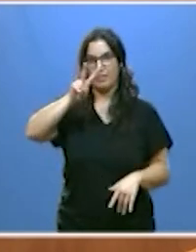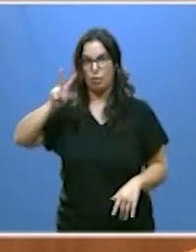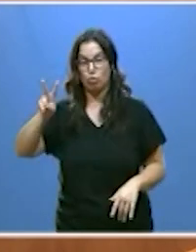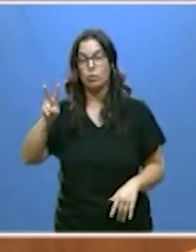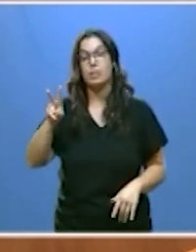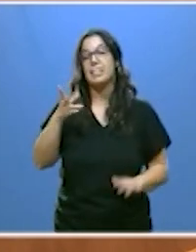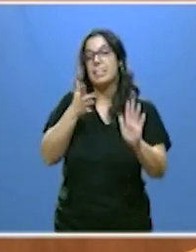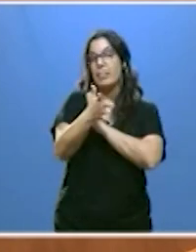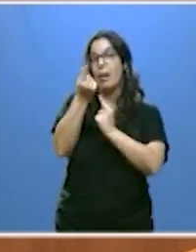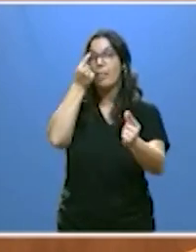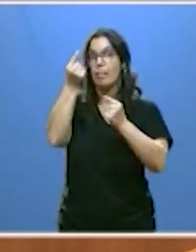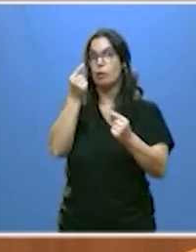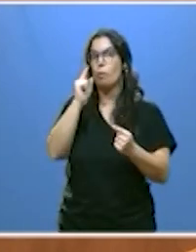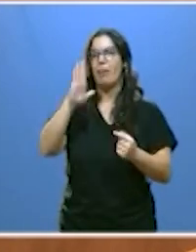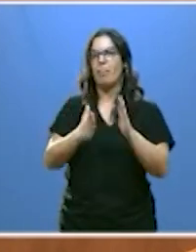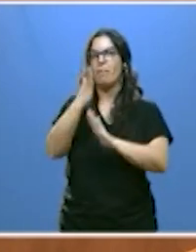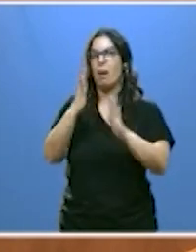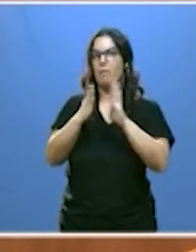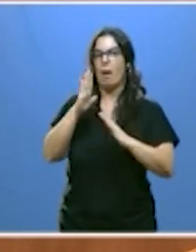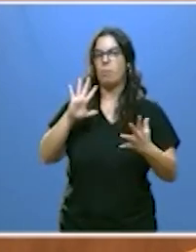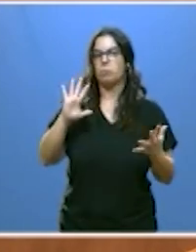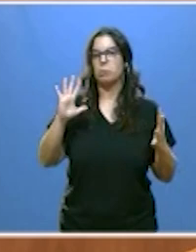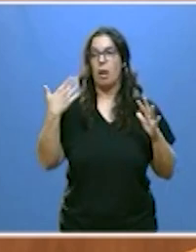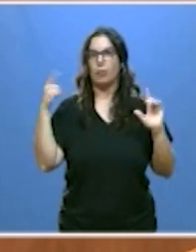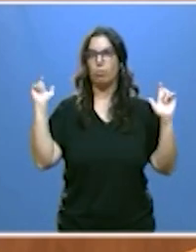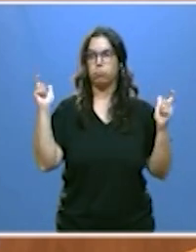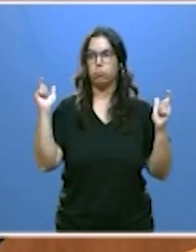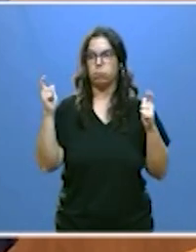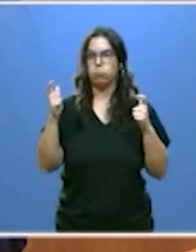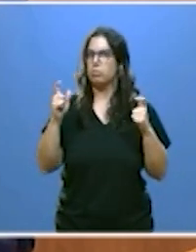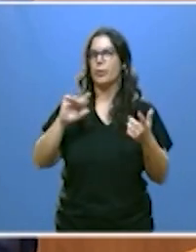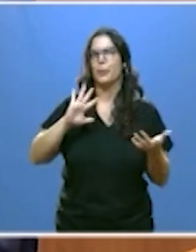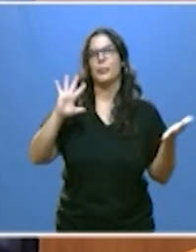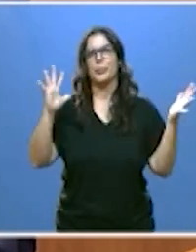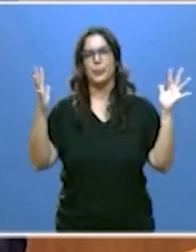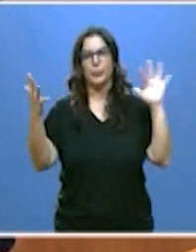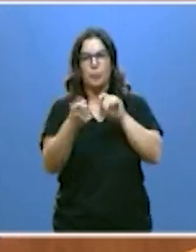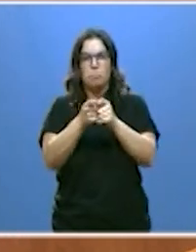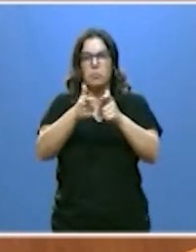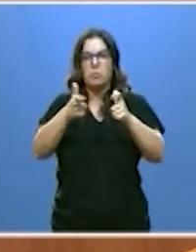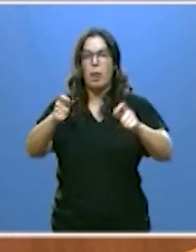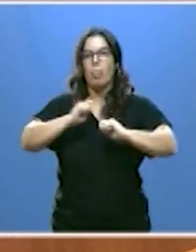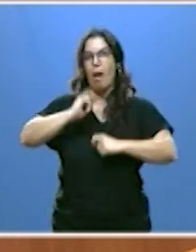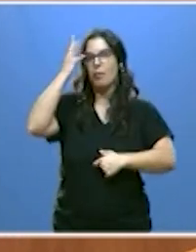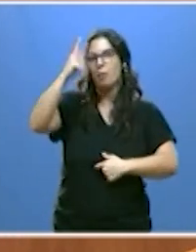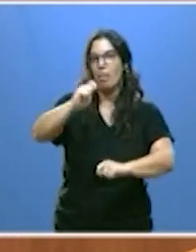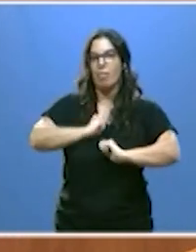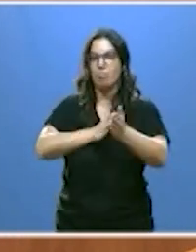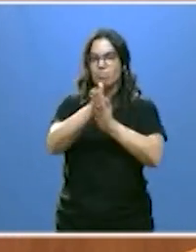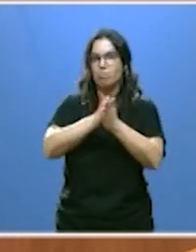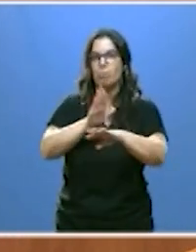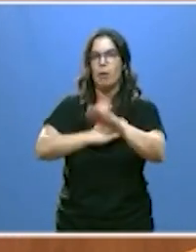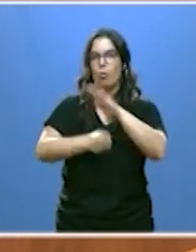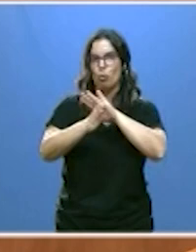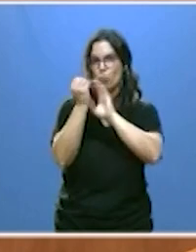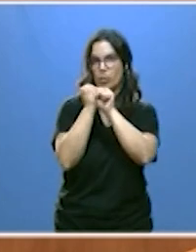indicar un cambio cambio de tendencia que nos da esperanzas y que nos motiva desde luego a seguir trabajando